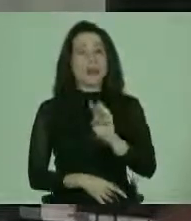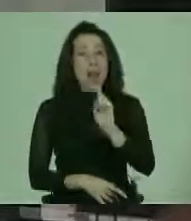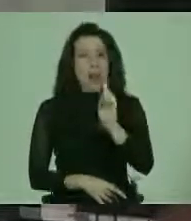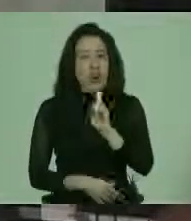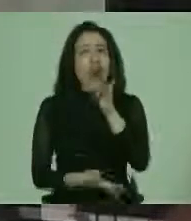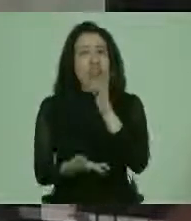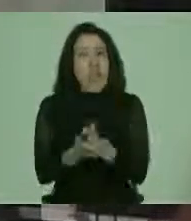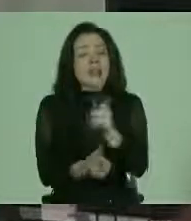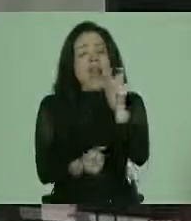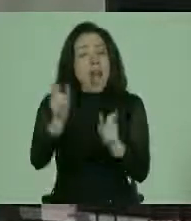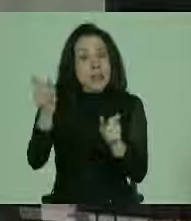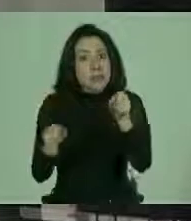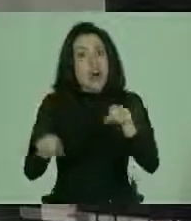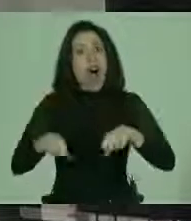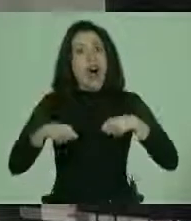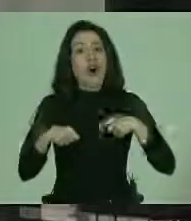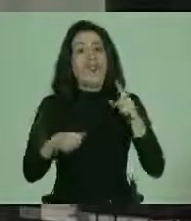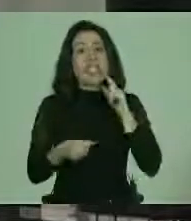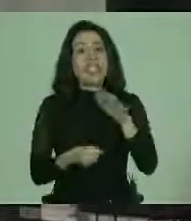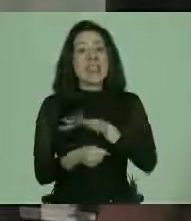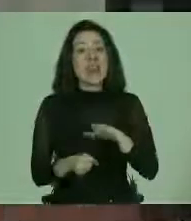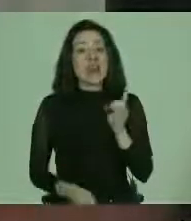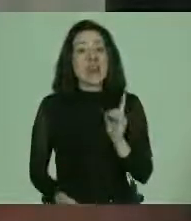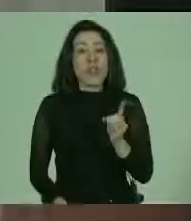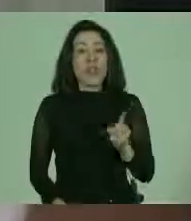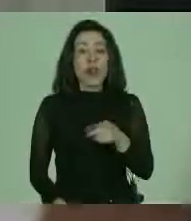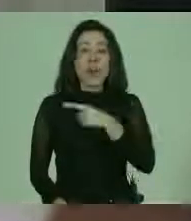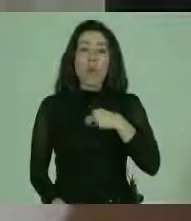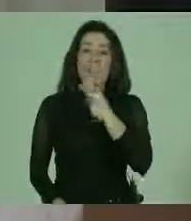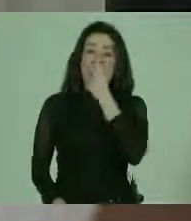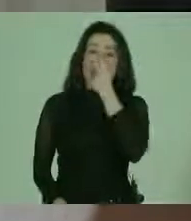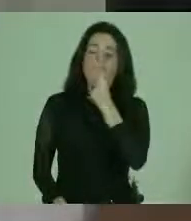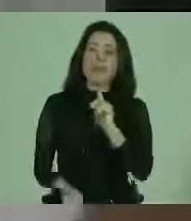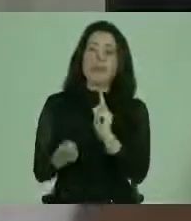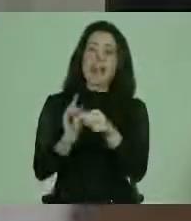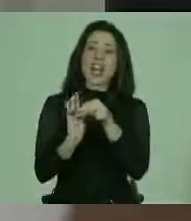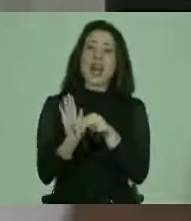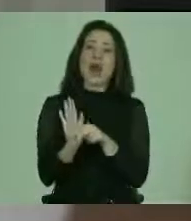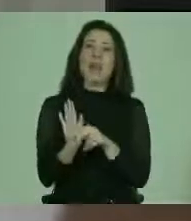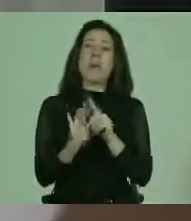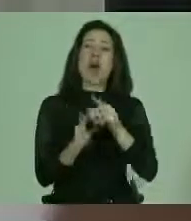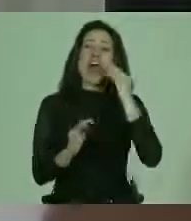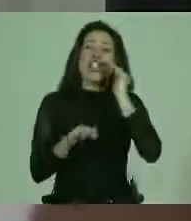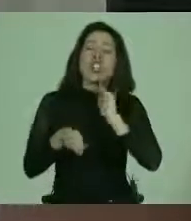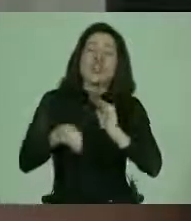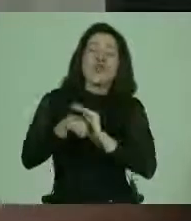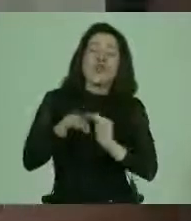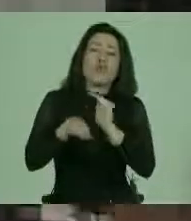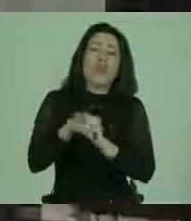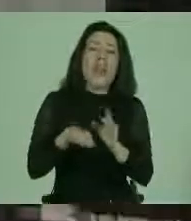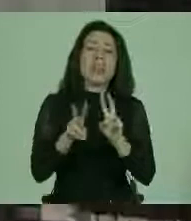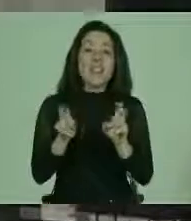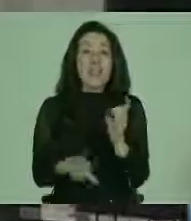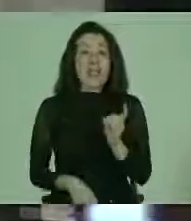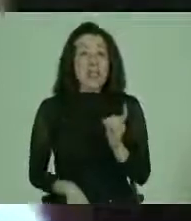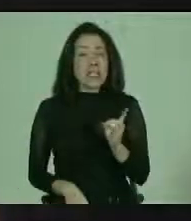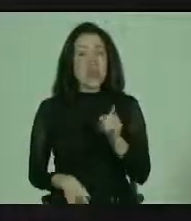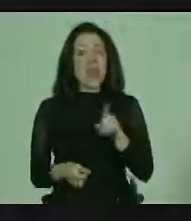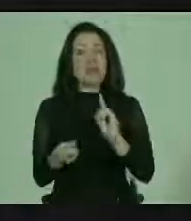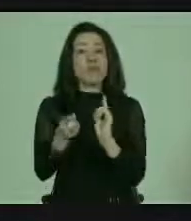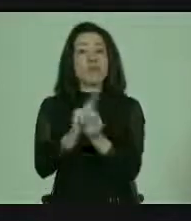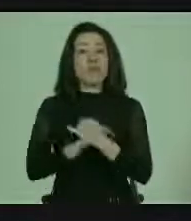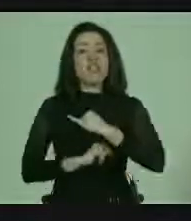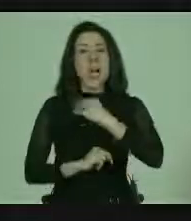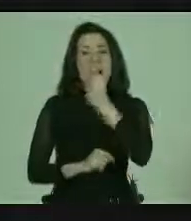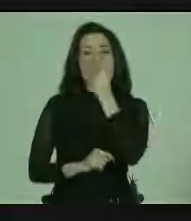las personas, en los jóvenes en situación de discapacidad. Nuestra mirada normalizadora e infantilizadora de la discapacidad ha hecho que